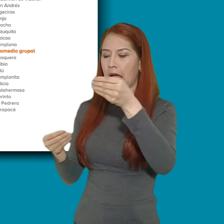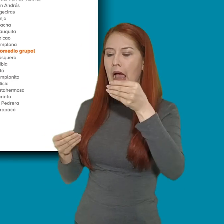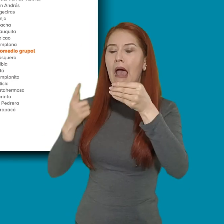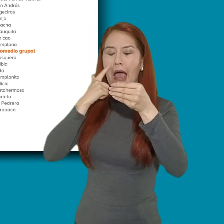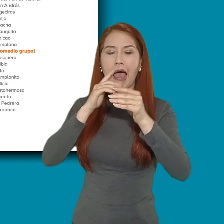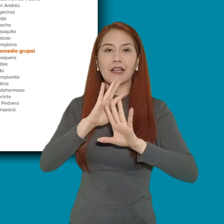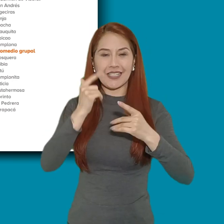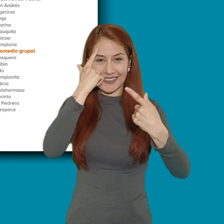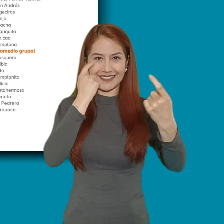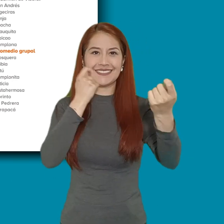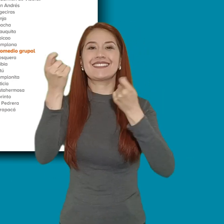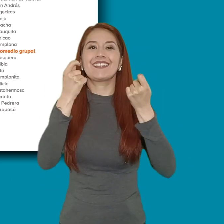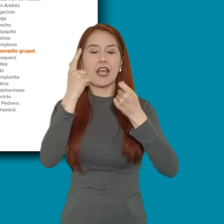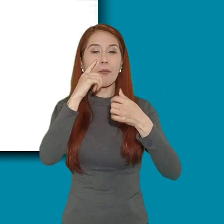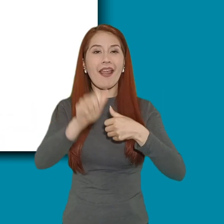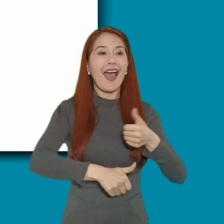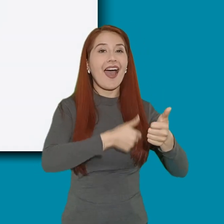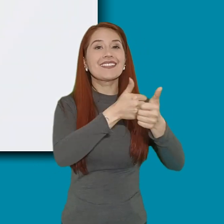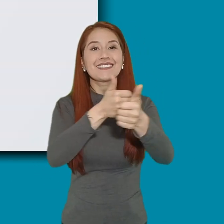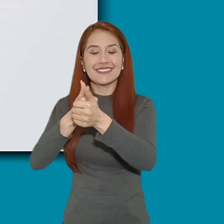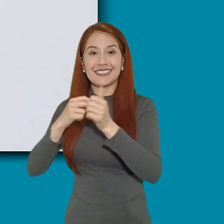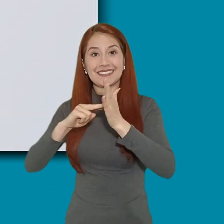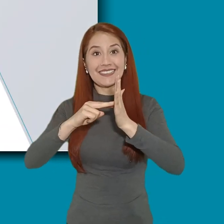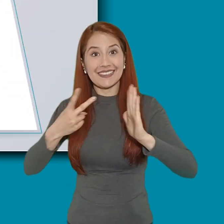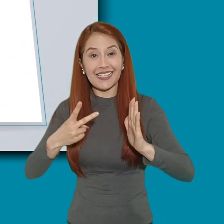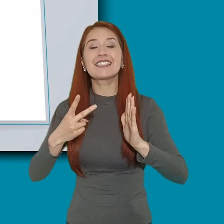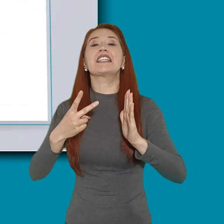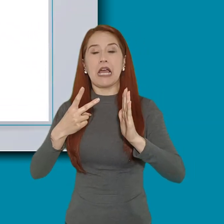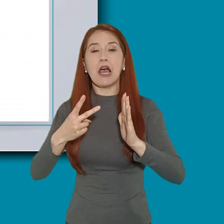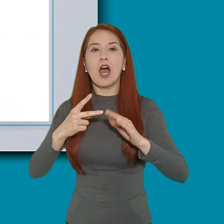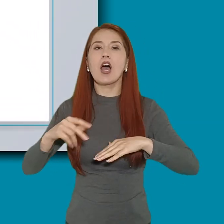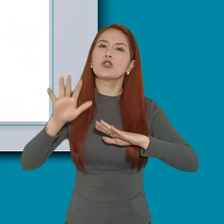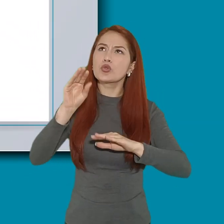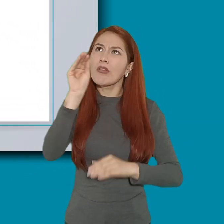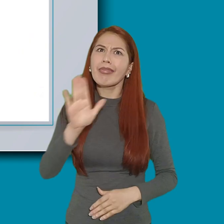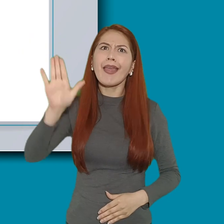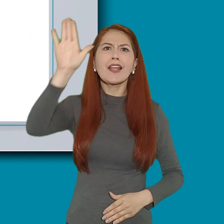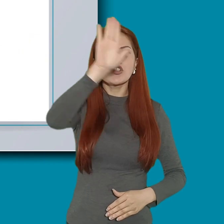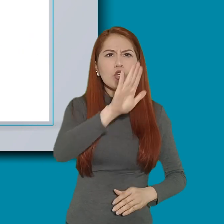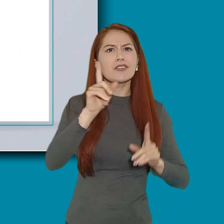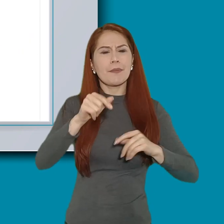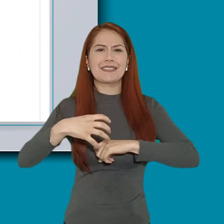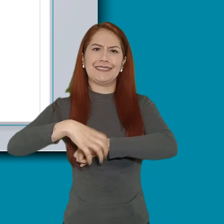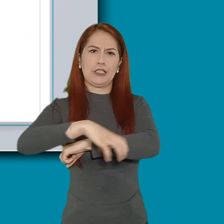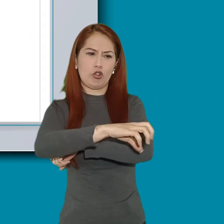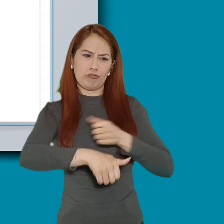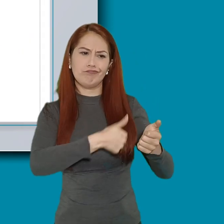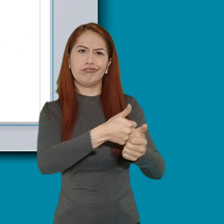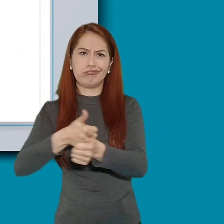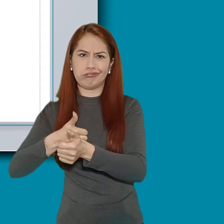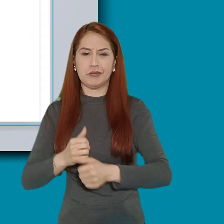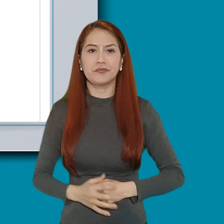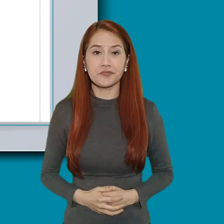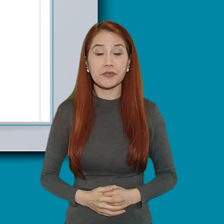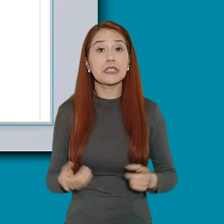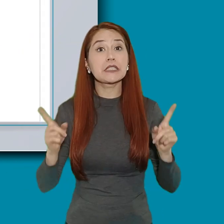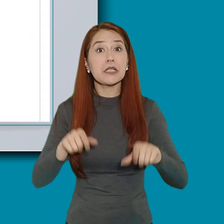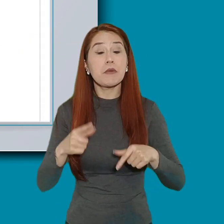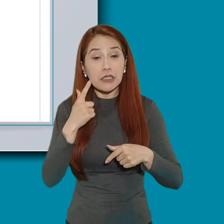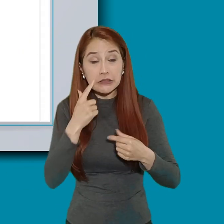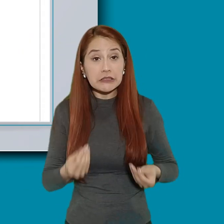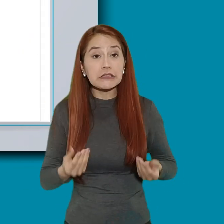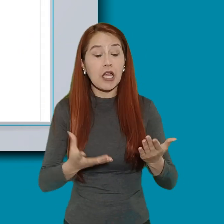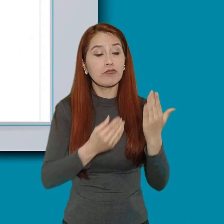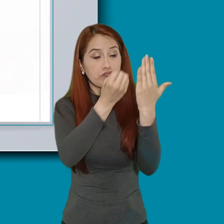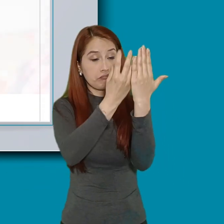asistencia técnica territorial y sectorial. El piloto permitió también ajustar los instrumentos de valoración, generar una